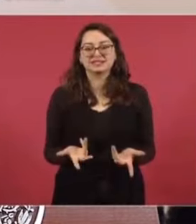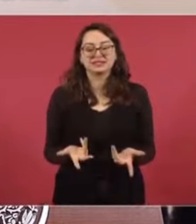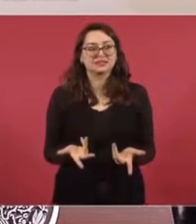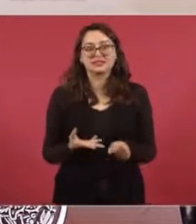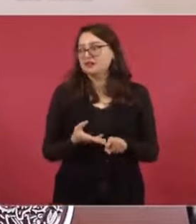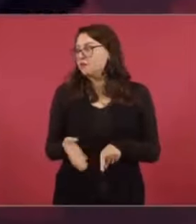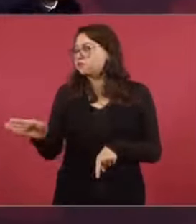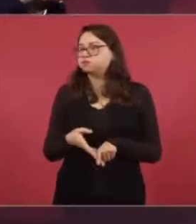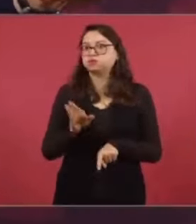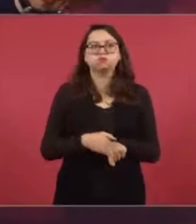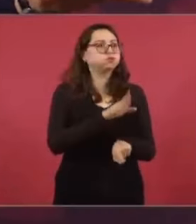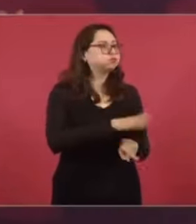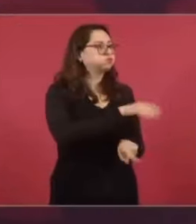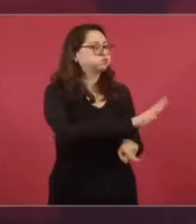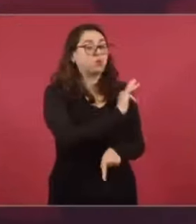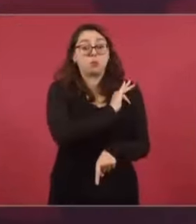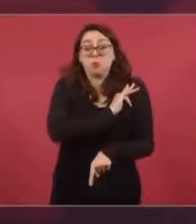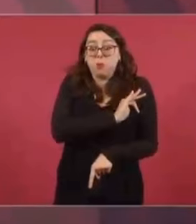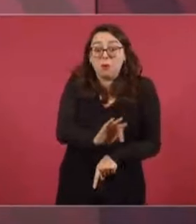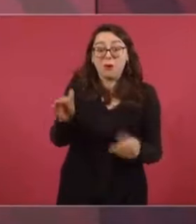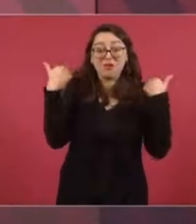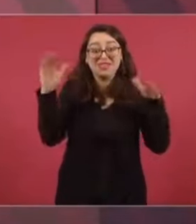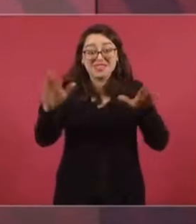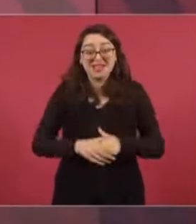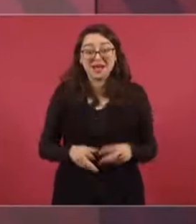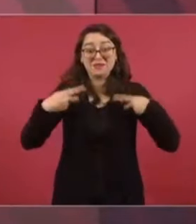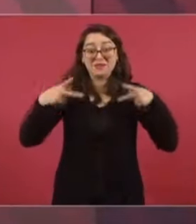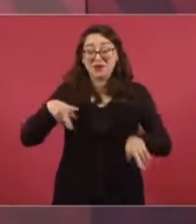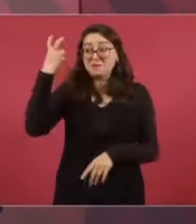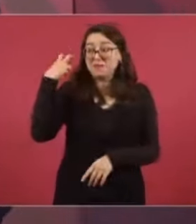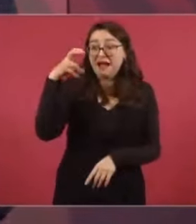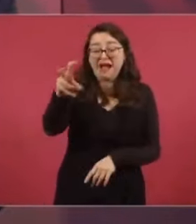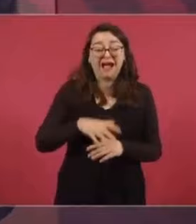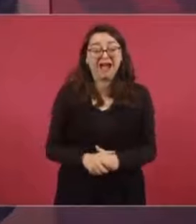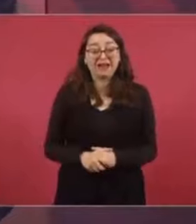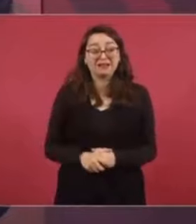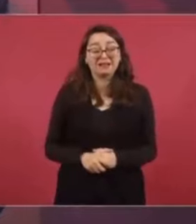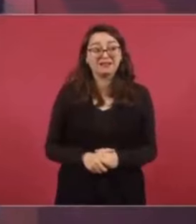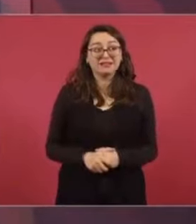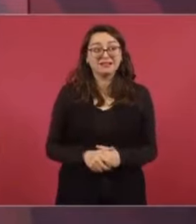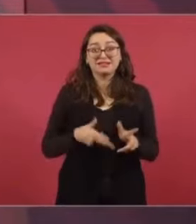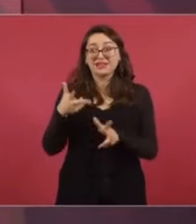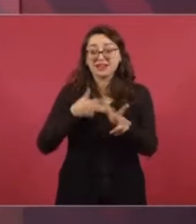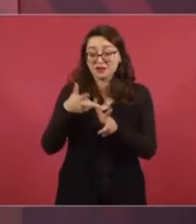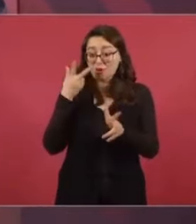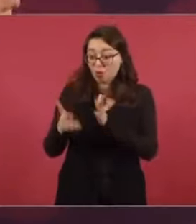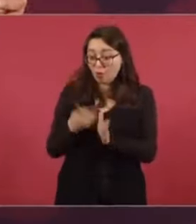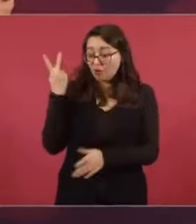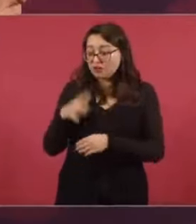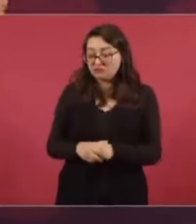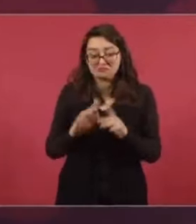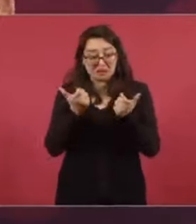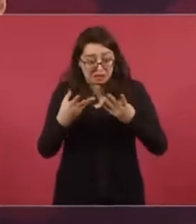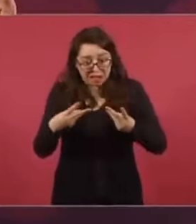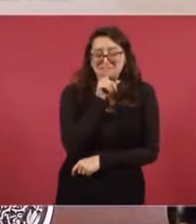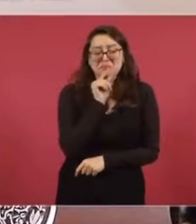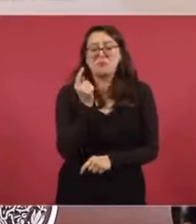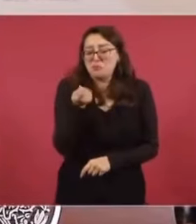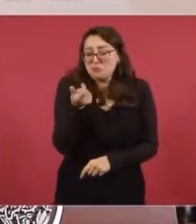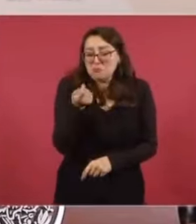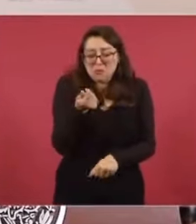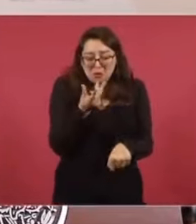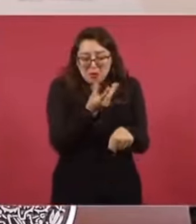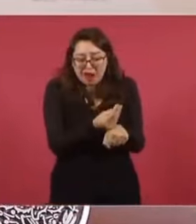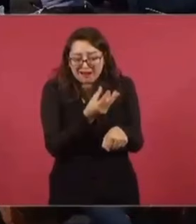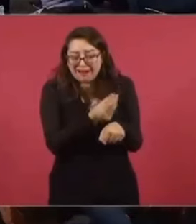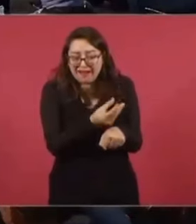toda la comunicación. 18 mil kilómetros. ¿Y qué cuesta? Nada. Arreglar un poco las vías, comprar